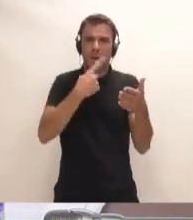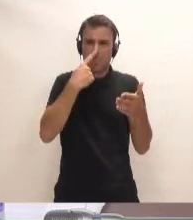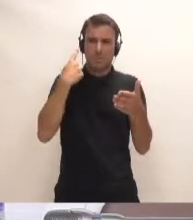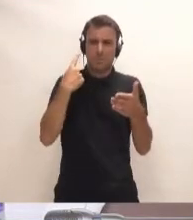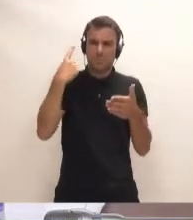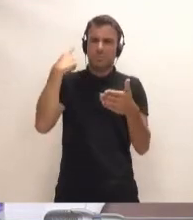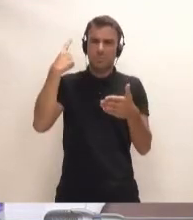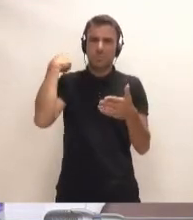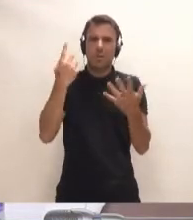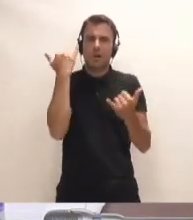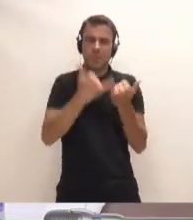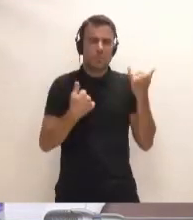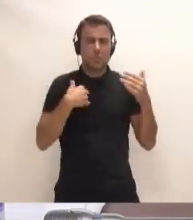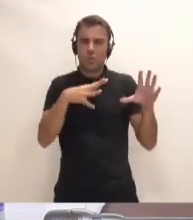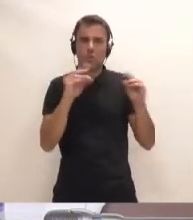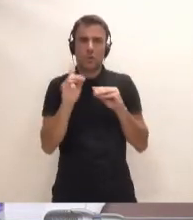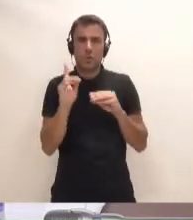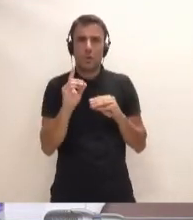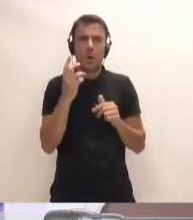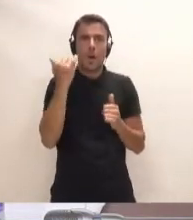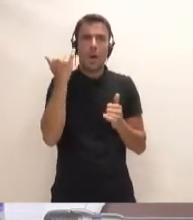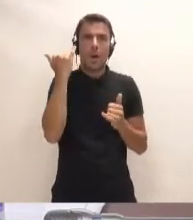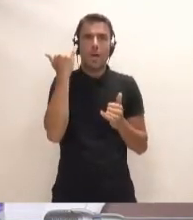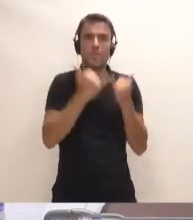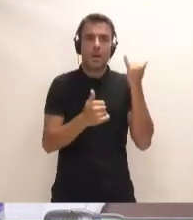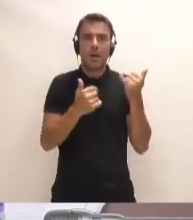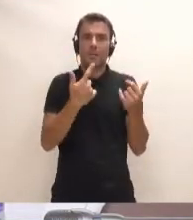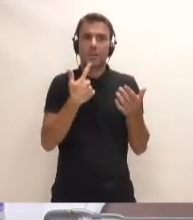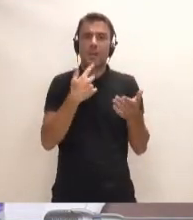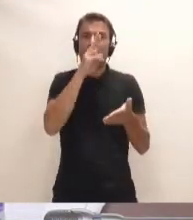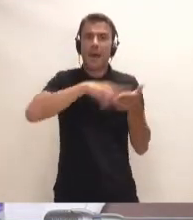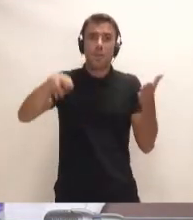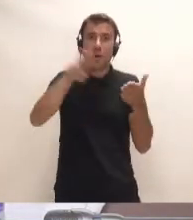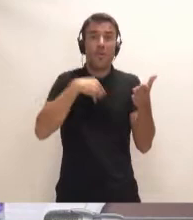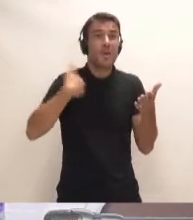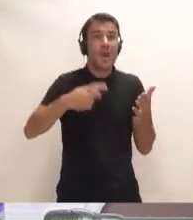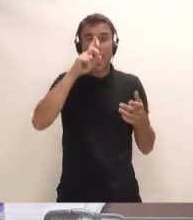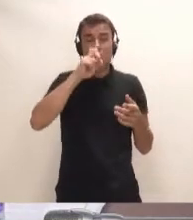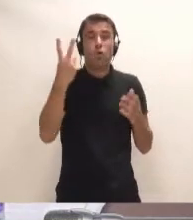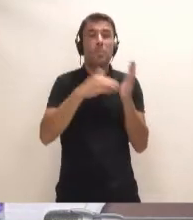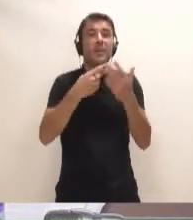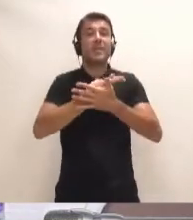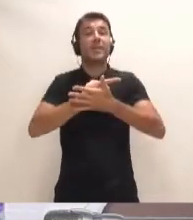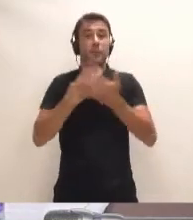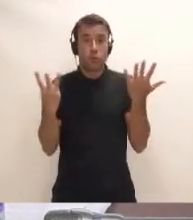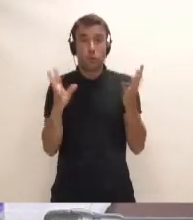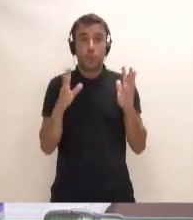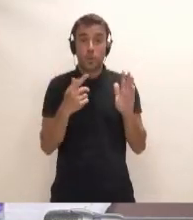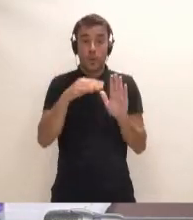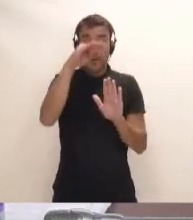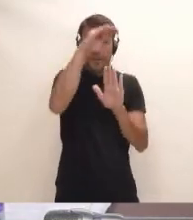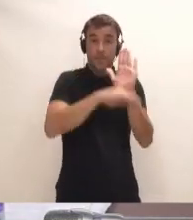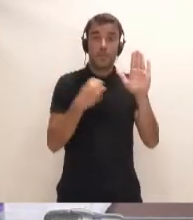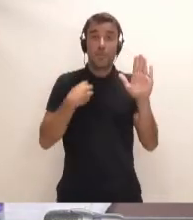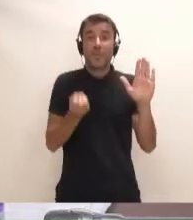yo no llego a entender cómo al final acaba siendo estando caducada desde el 2018, cuando en los propios condicionantes de la